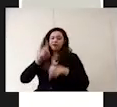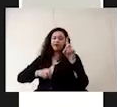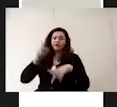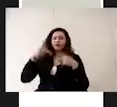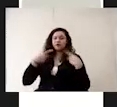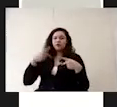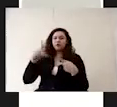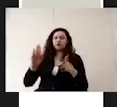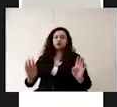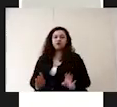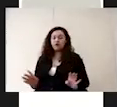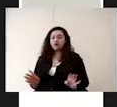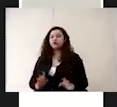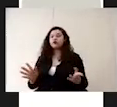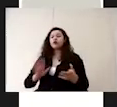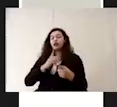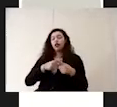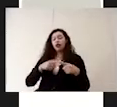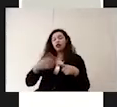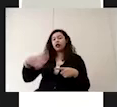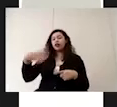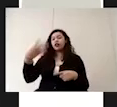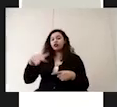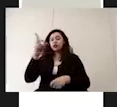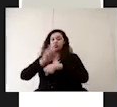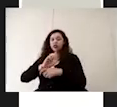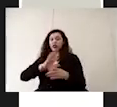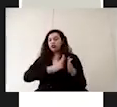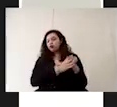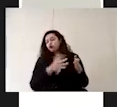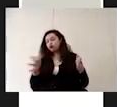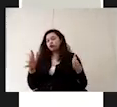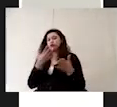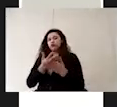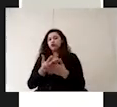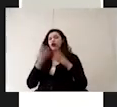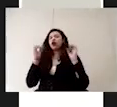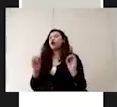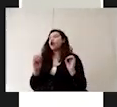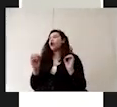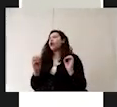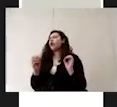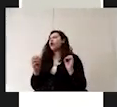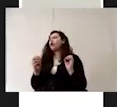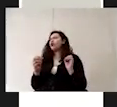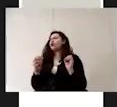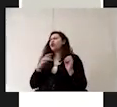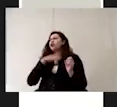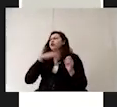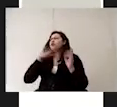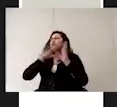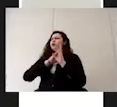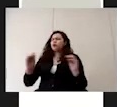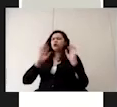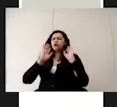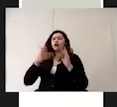sea hasta después de 14 días o hasta que desaparezcan los síntomas pero